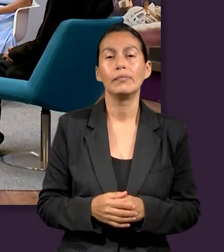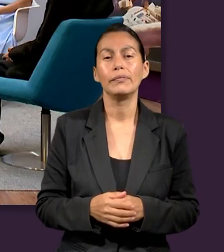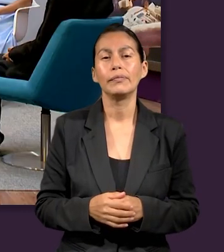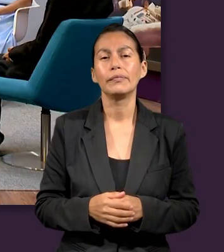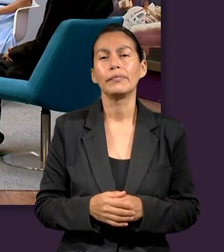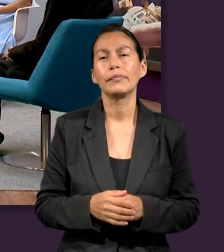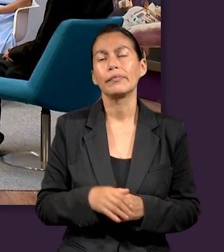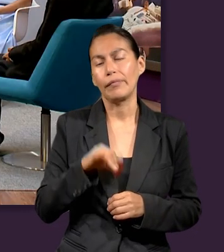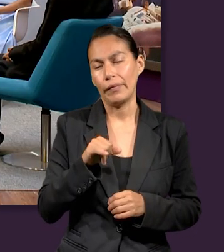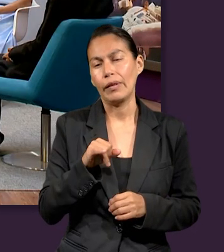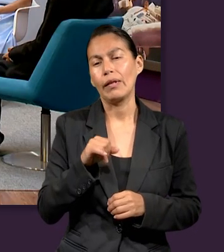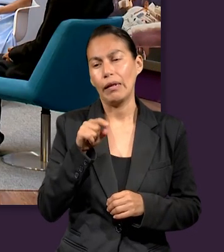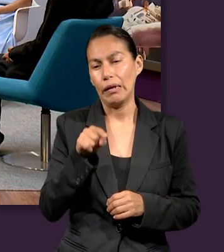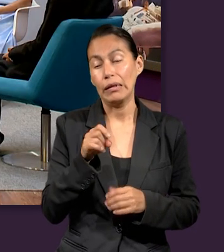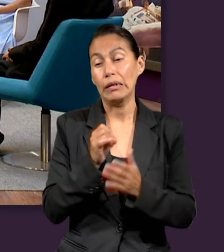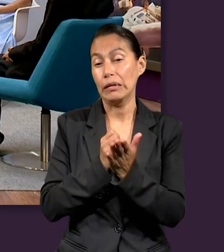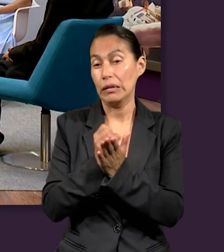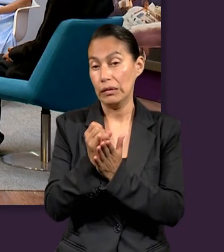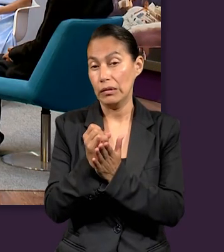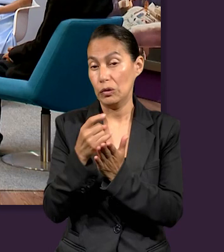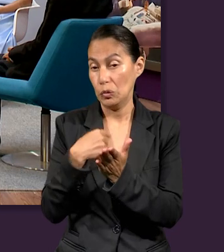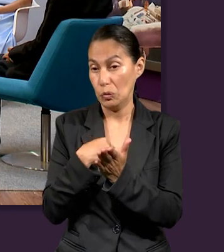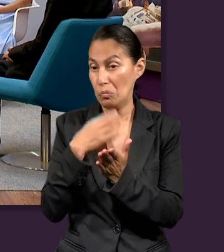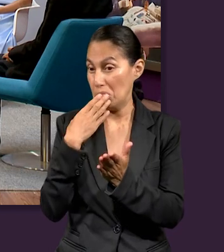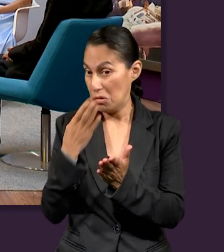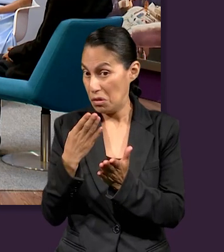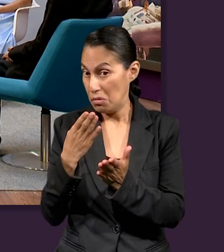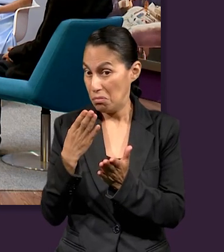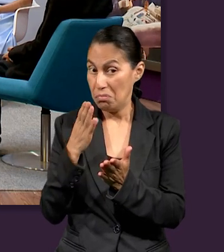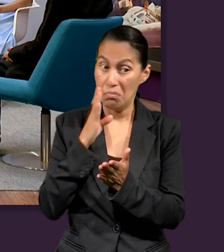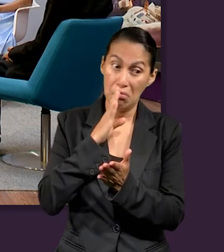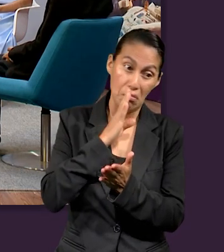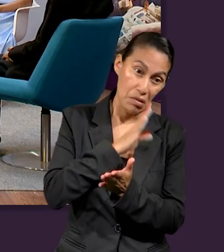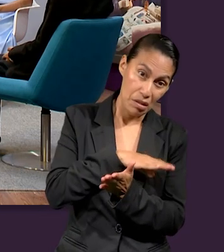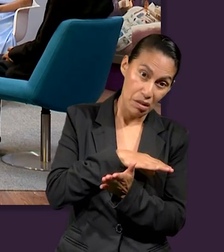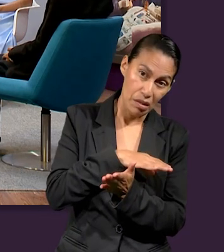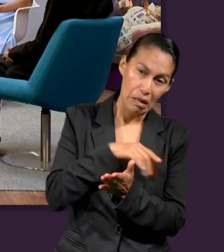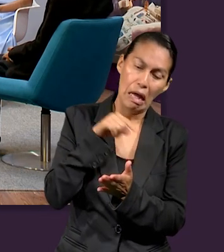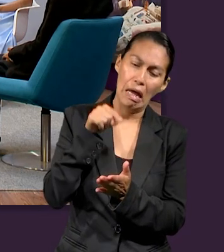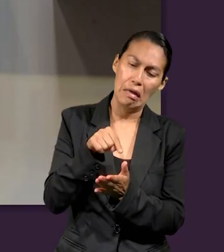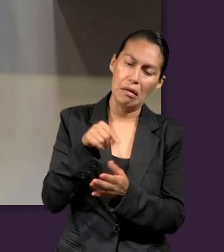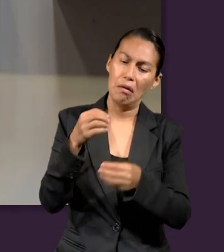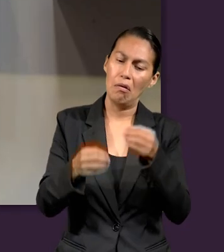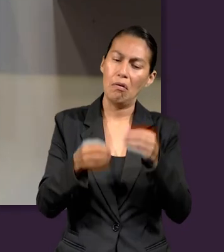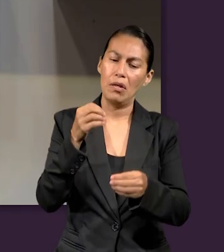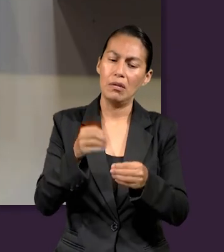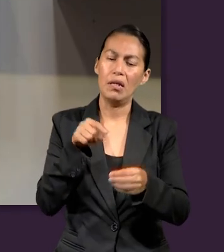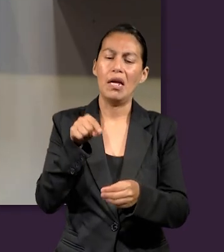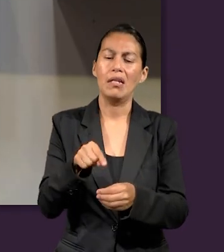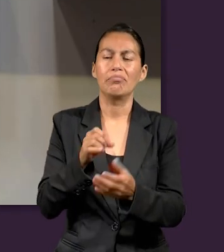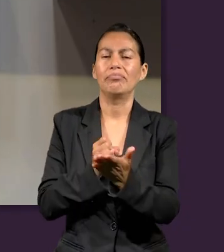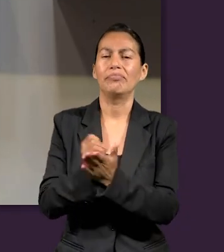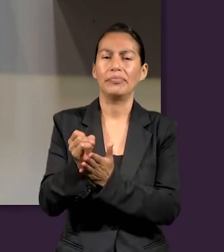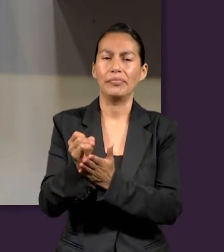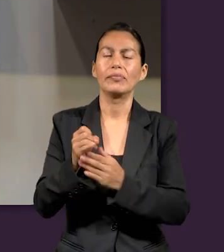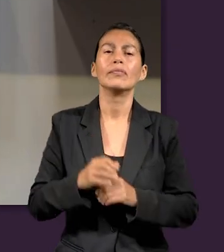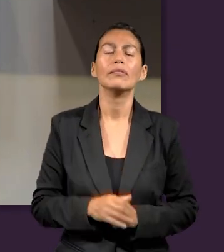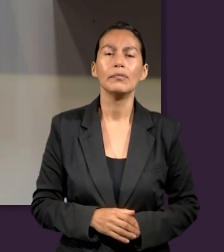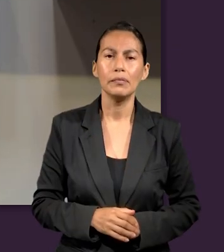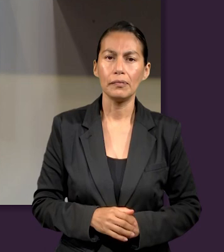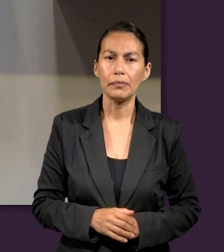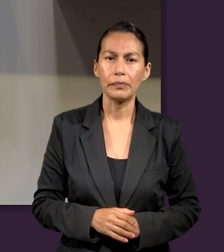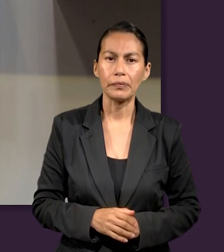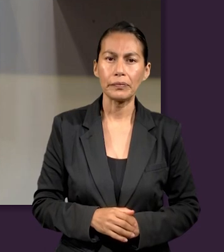si nosotros hicimos una decisión correcta o incorrecta. Eso se decide